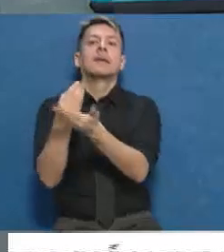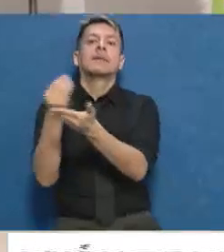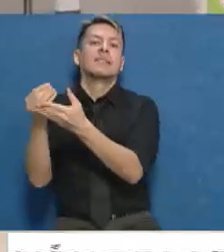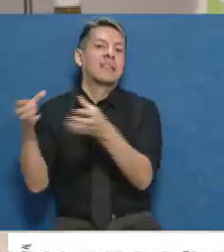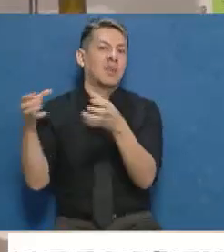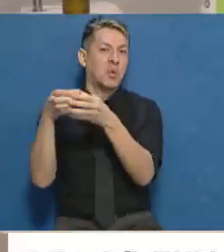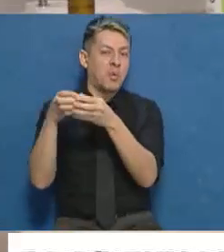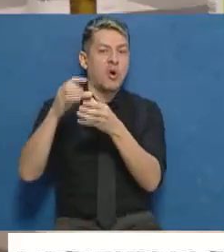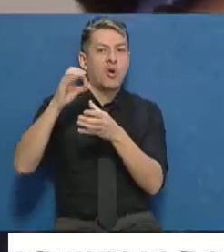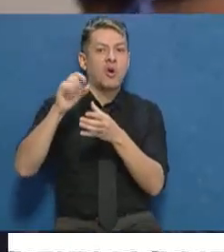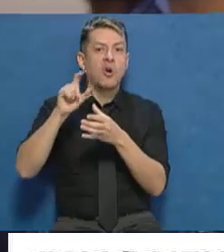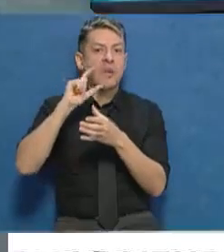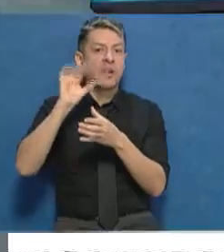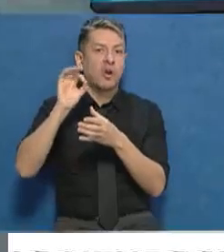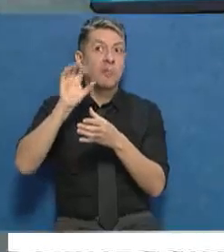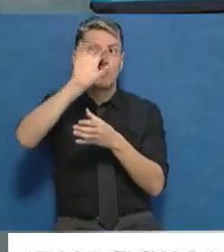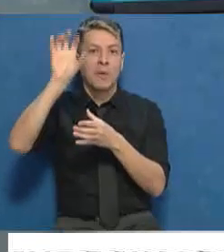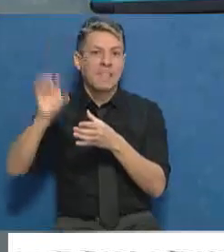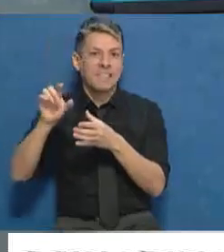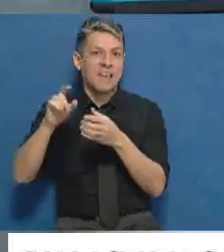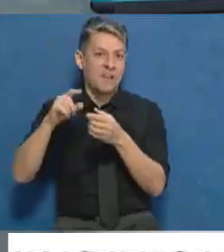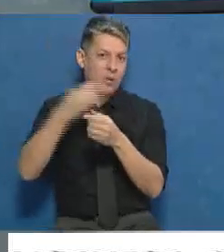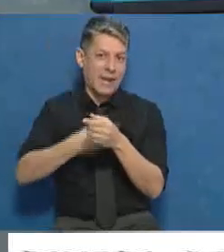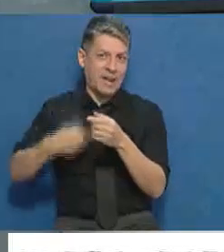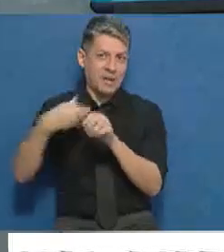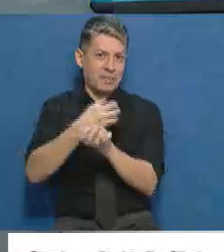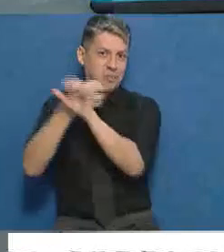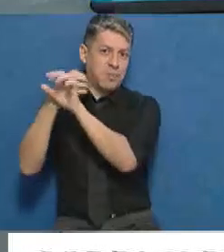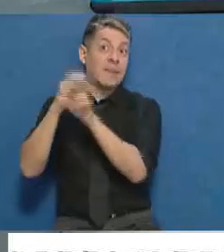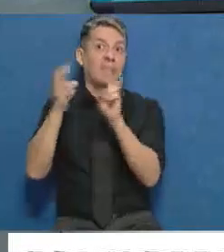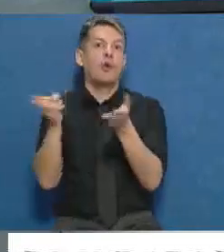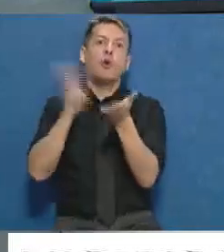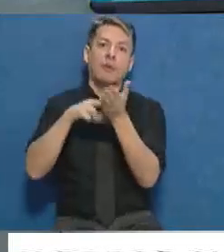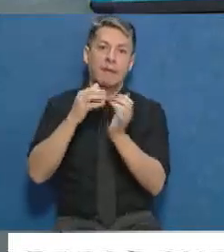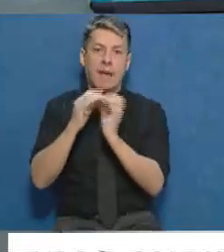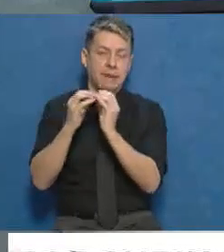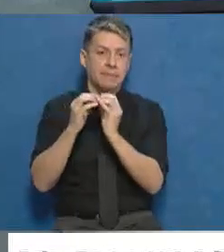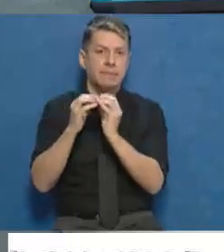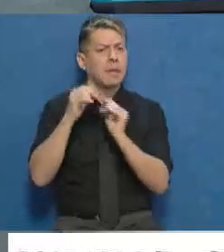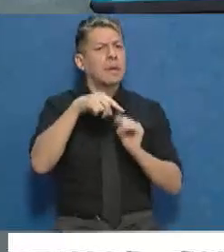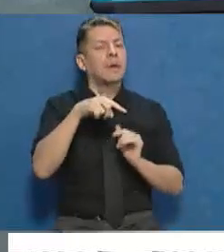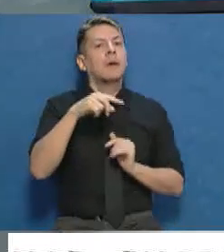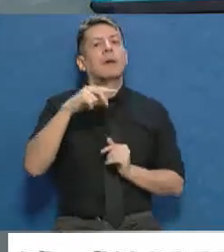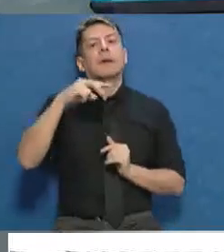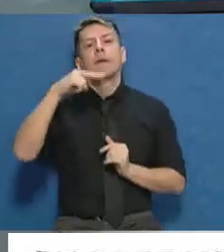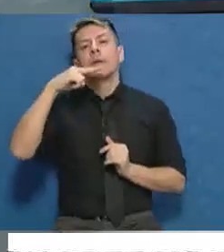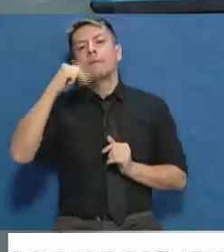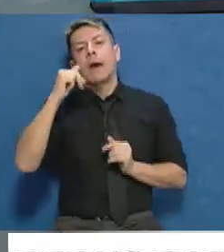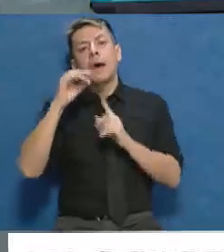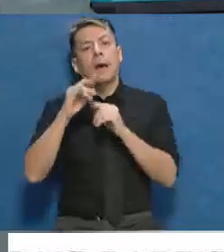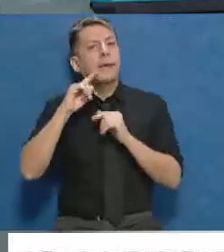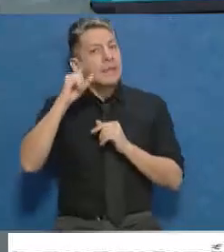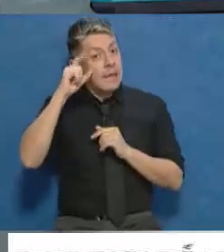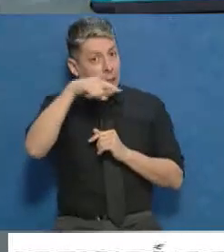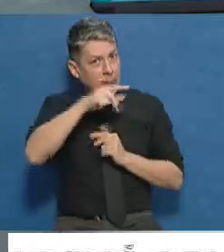COIR, con los gobernadores, para volver a hablar del tema. El que habló fue Enrique Baquier, que se mostró muy satisfecho por